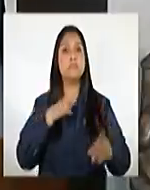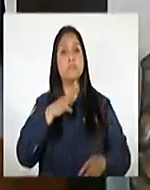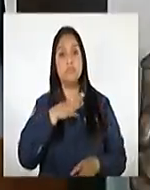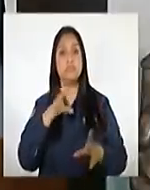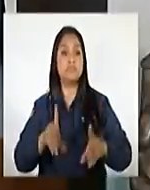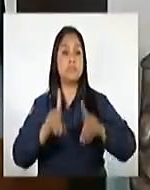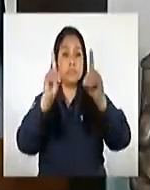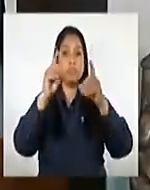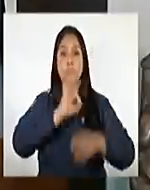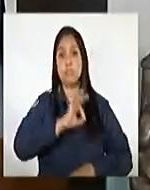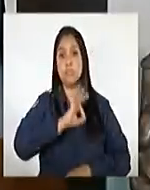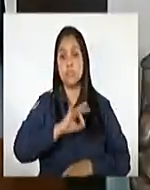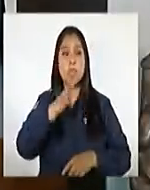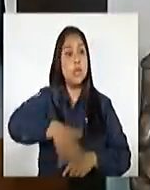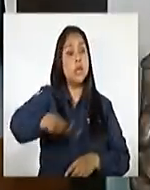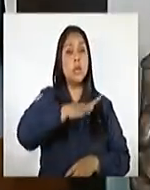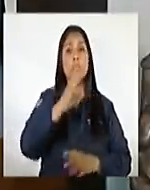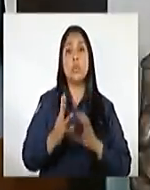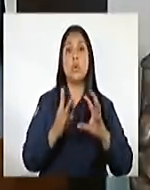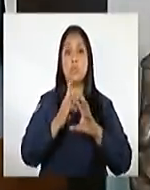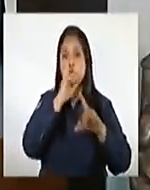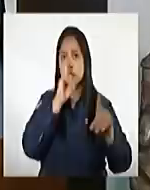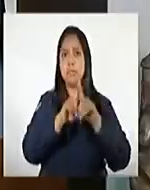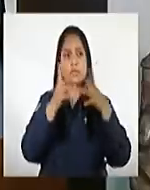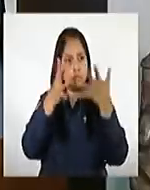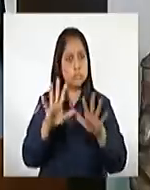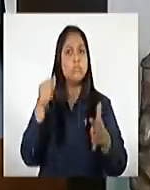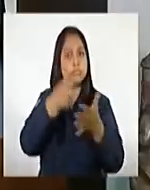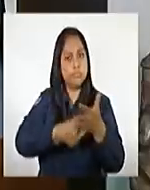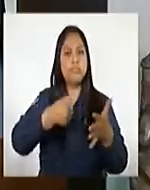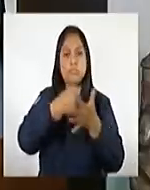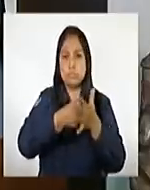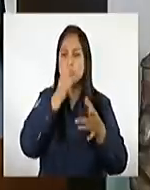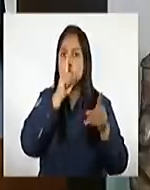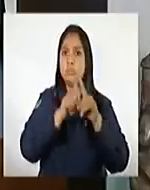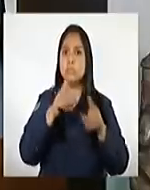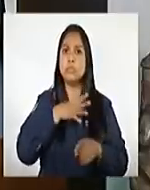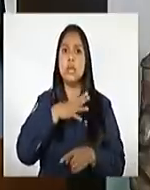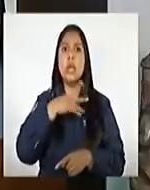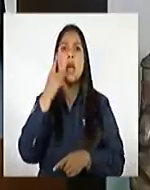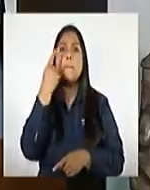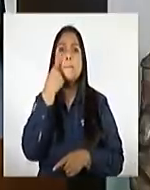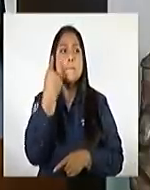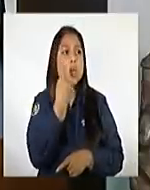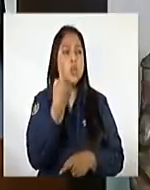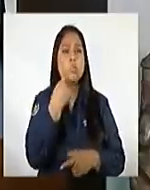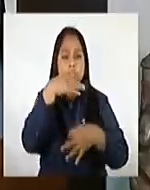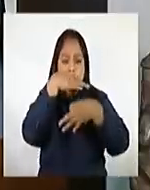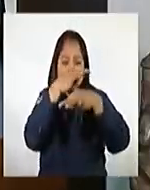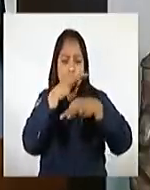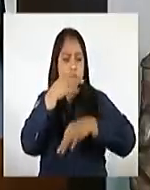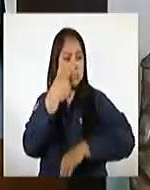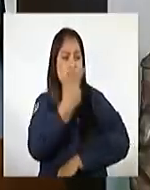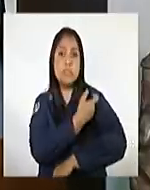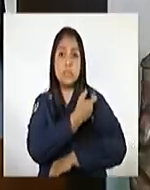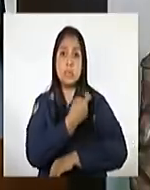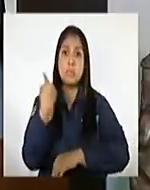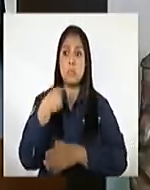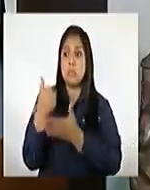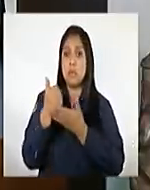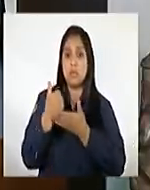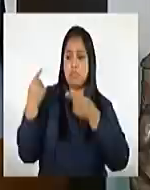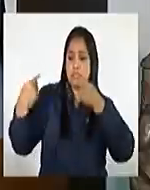social. A nivel mundial, se ha trabajado incansablemente en encontrar una vacuna que pueda contrarrestar los efectos de este virus,